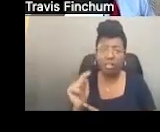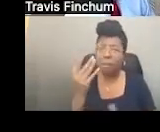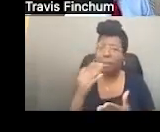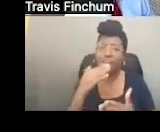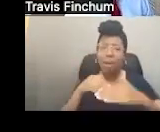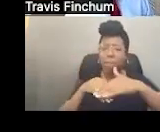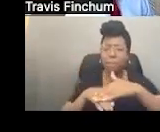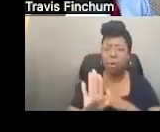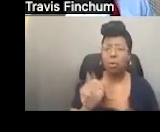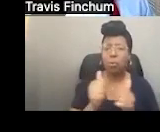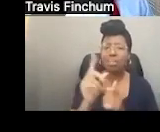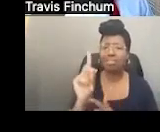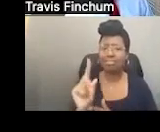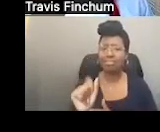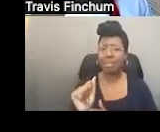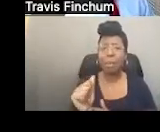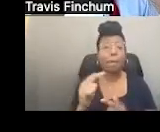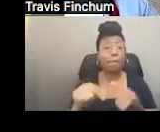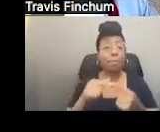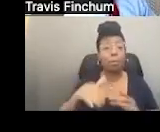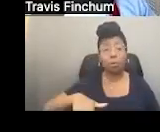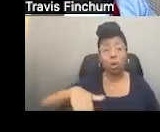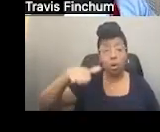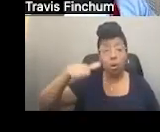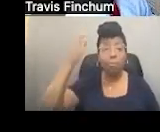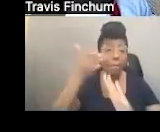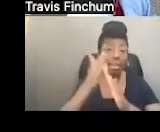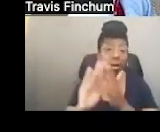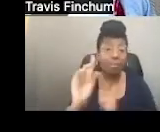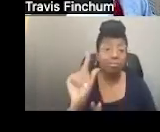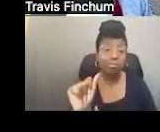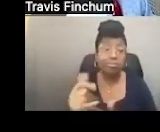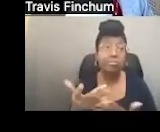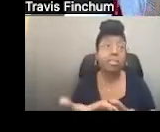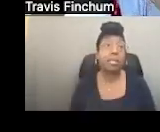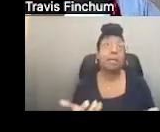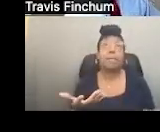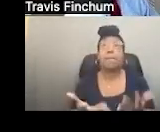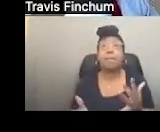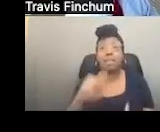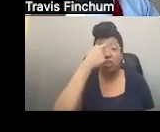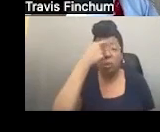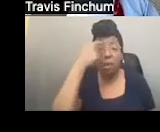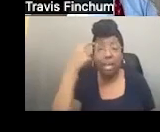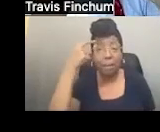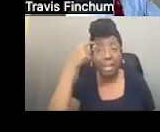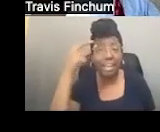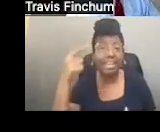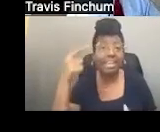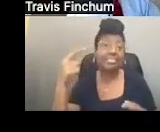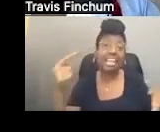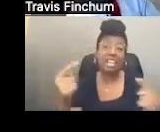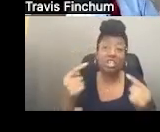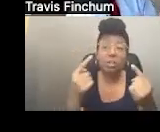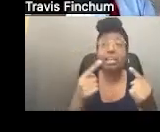discapacidad o esa condición. Tal vez adquirieron esa discapacidad a lo largo de su vida, tal vez tuvieron un